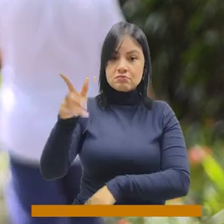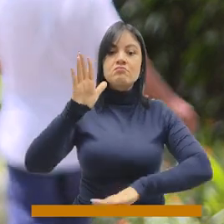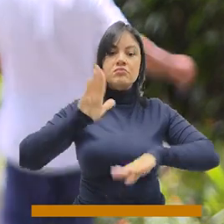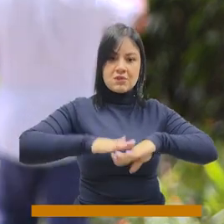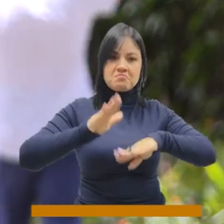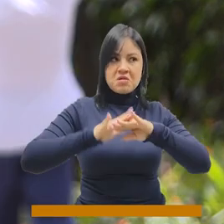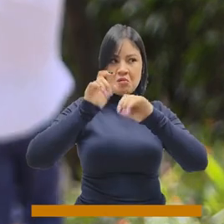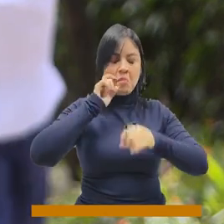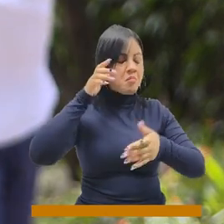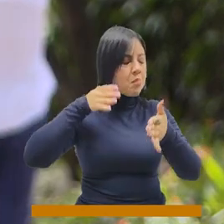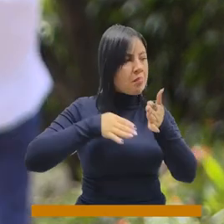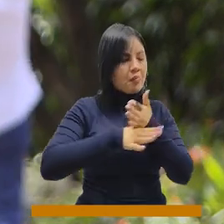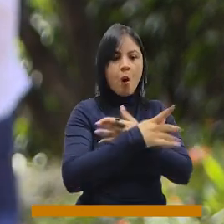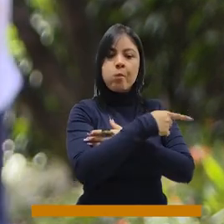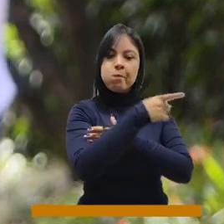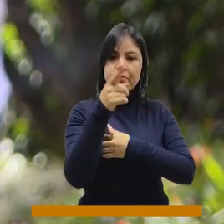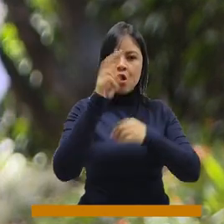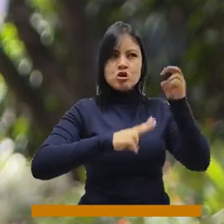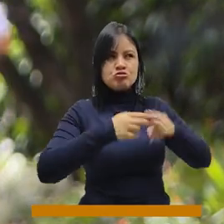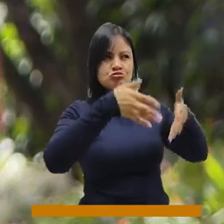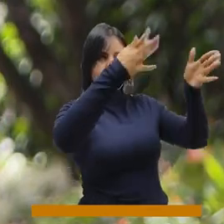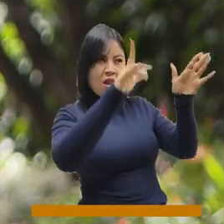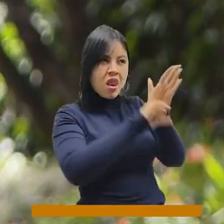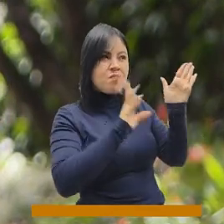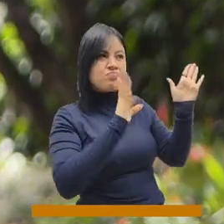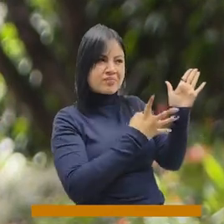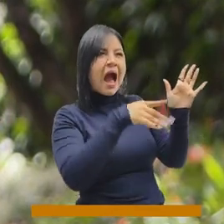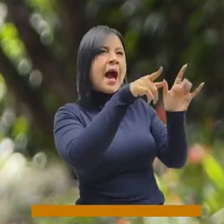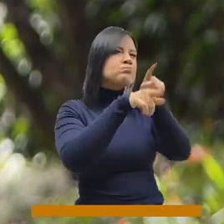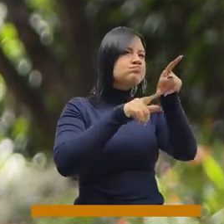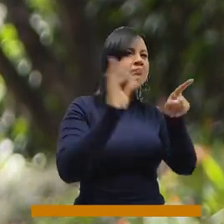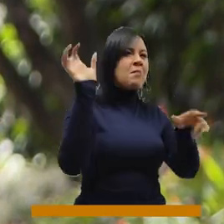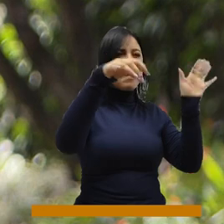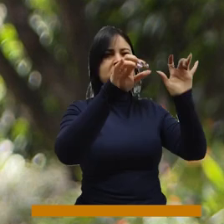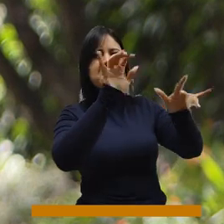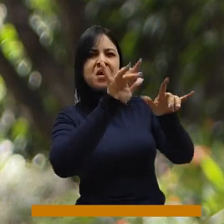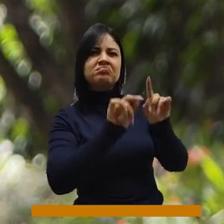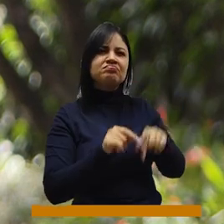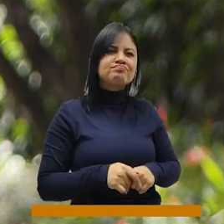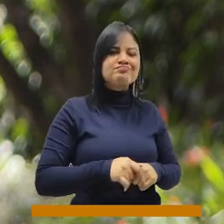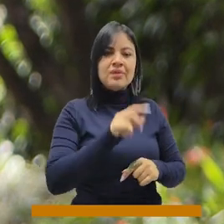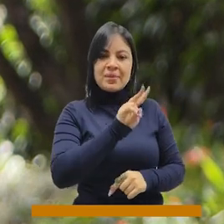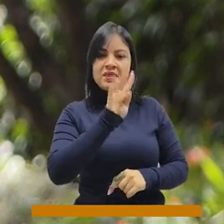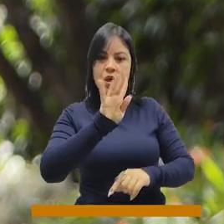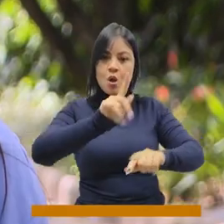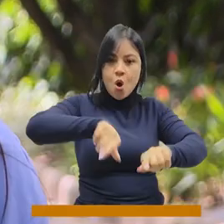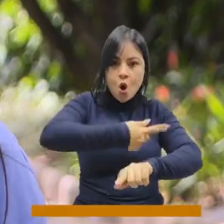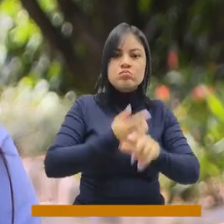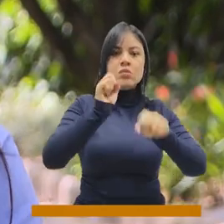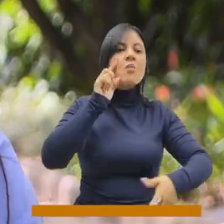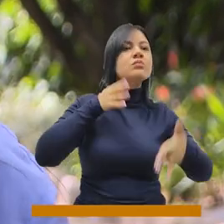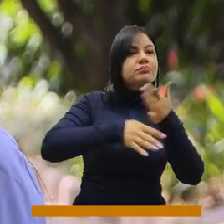permite acceder a esas construcciones ilegales y a esas invasiones ilegales dentro de las 24 horas.